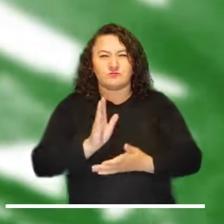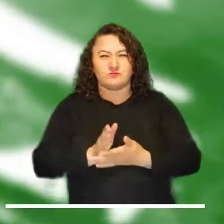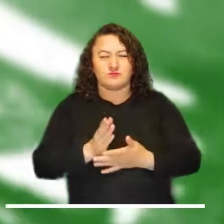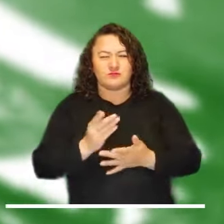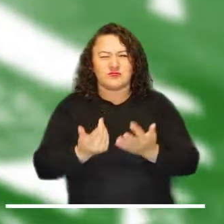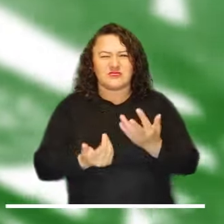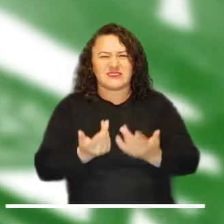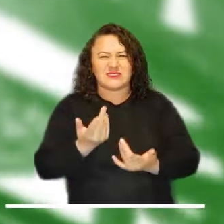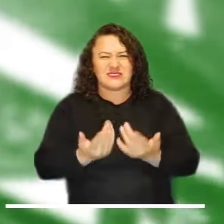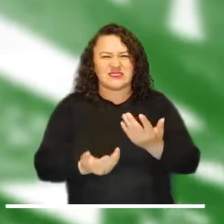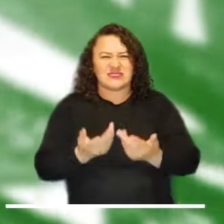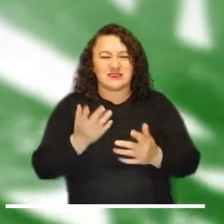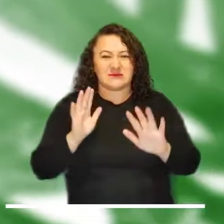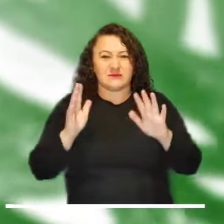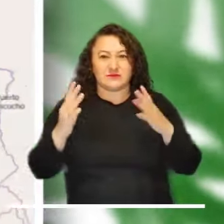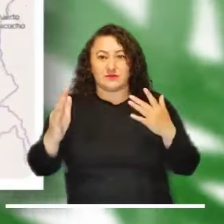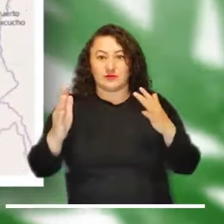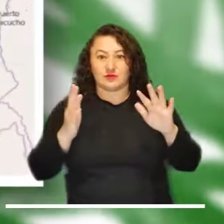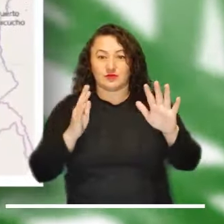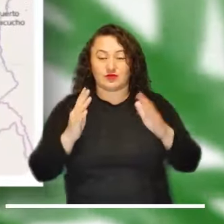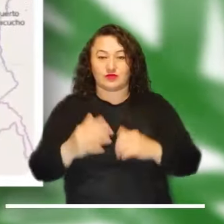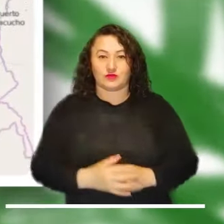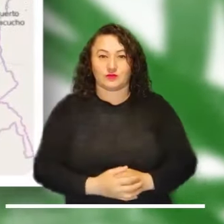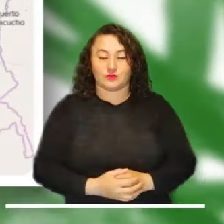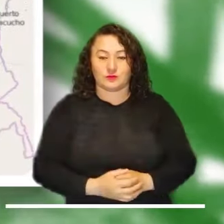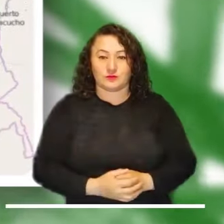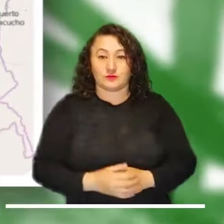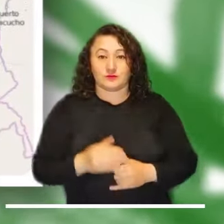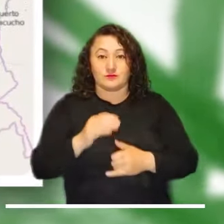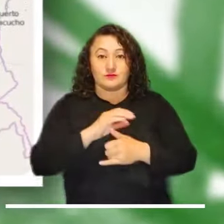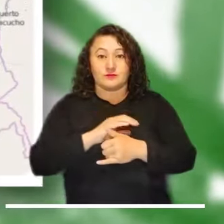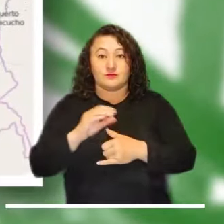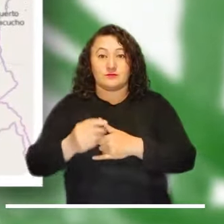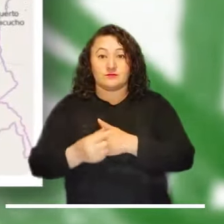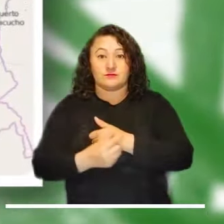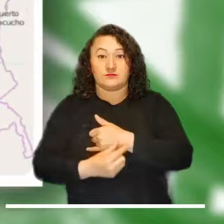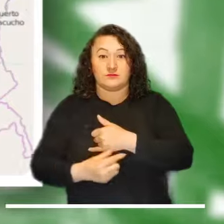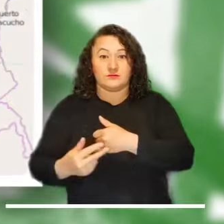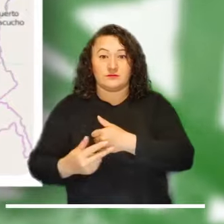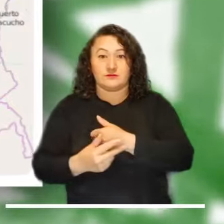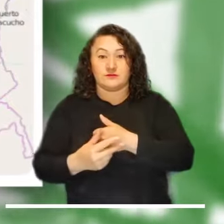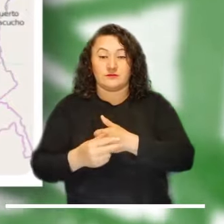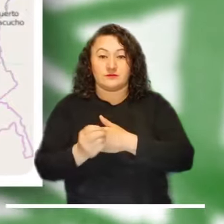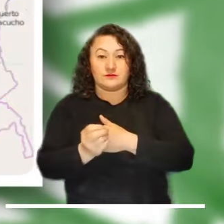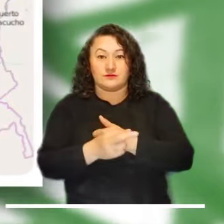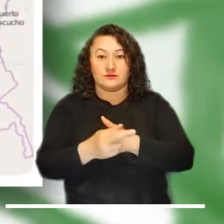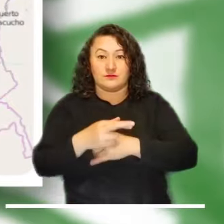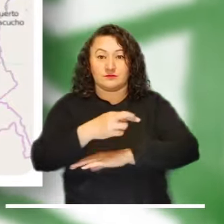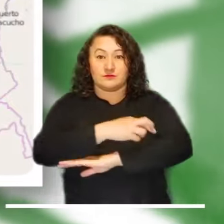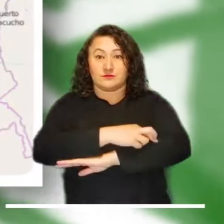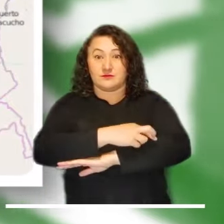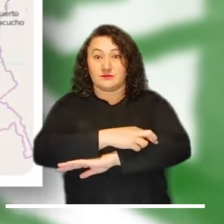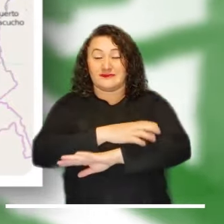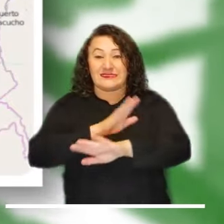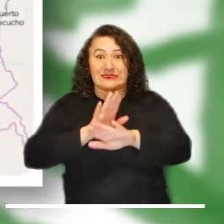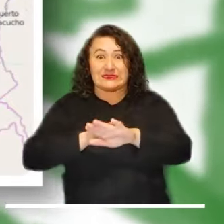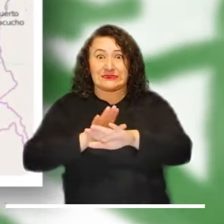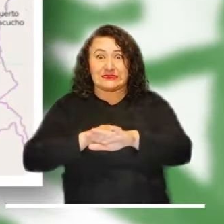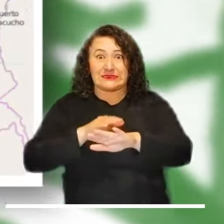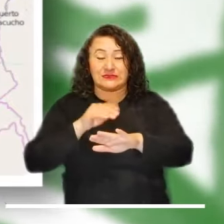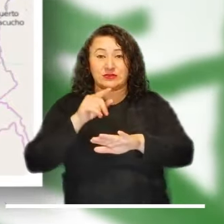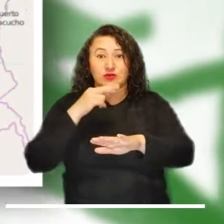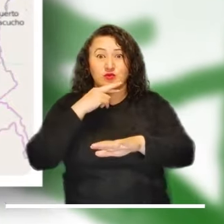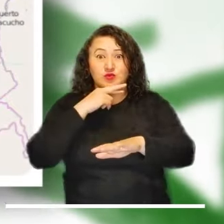roja en la Guajira debido a la alta probabilidad de incendios de la cobertura vegetal. En el Caribe, el Pacífico, los